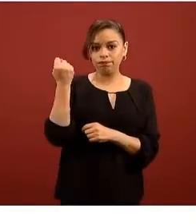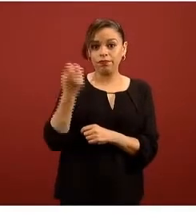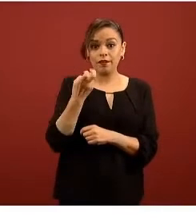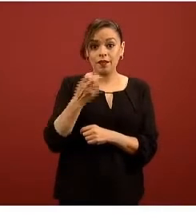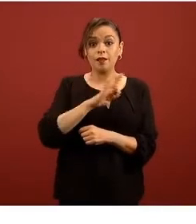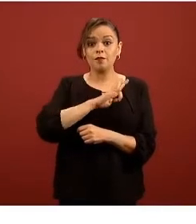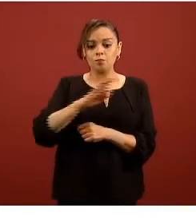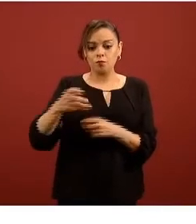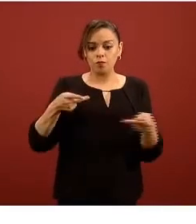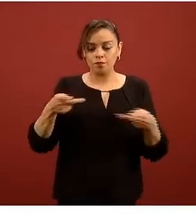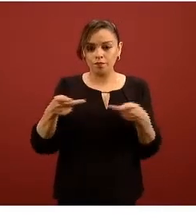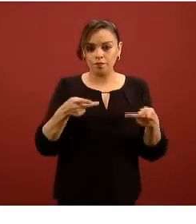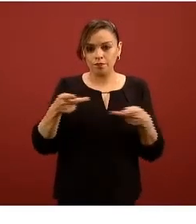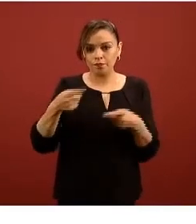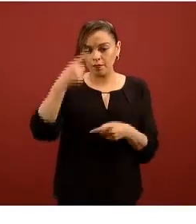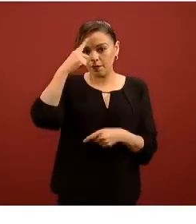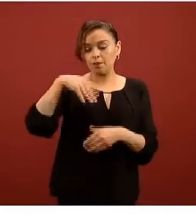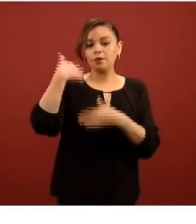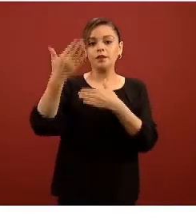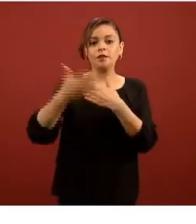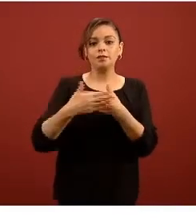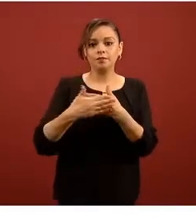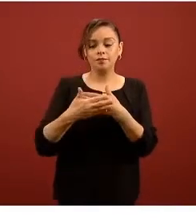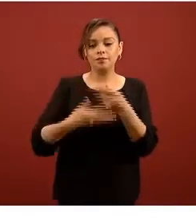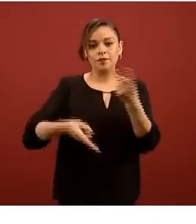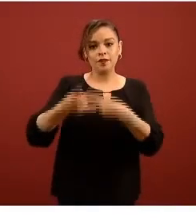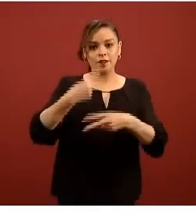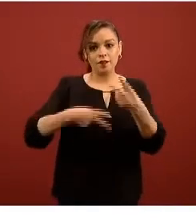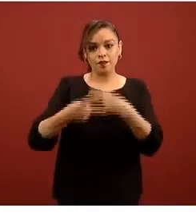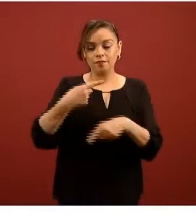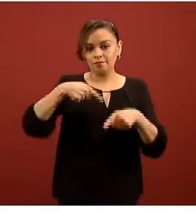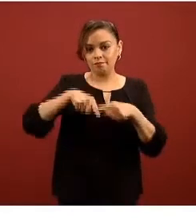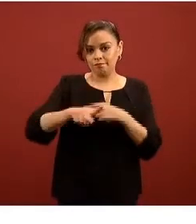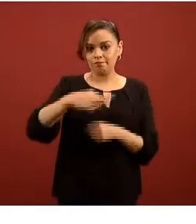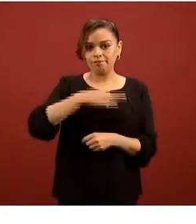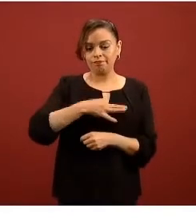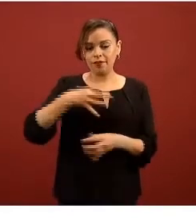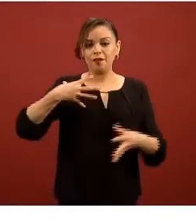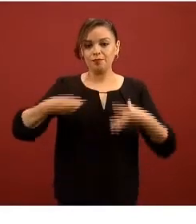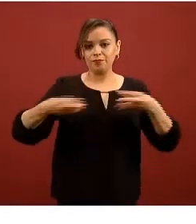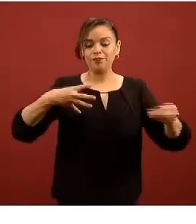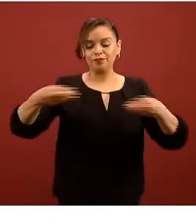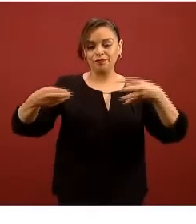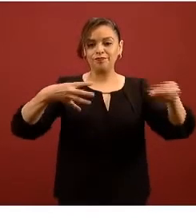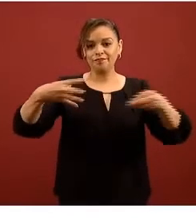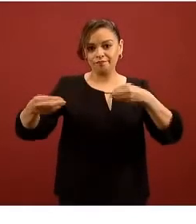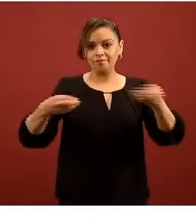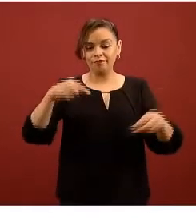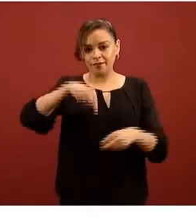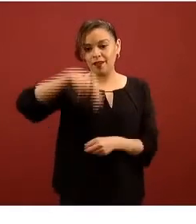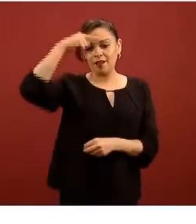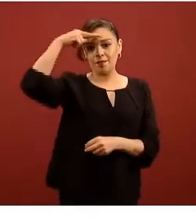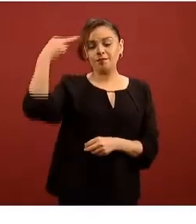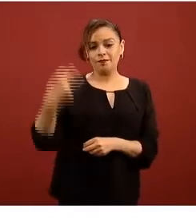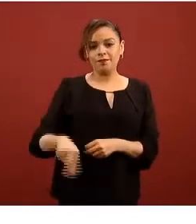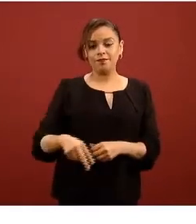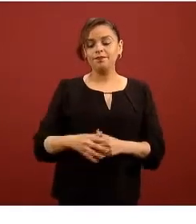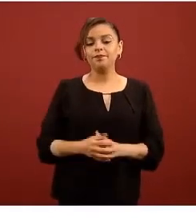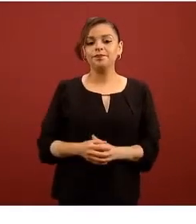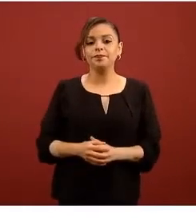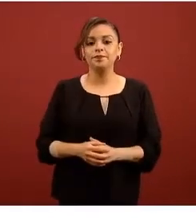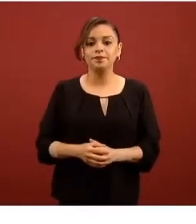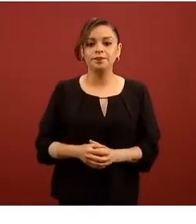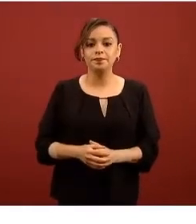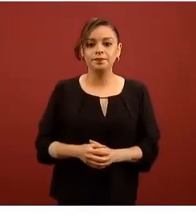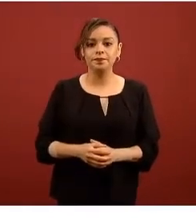de la posible llegada de esta pandemia de esta epidemia al inicio y eventual pandemia a México y entonces